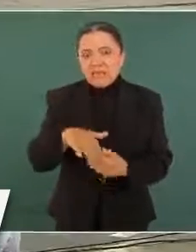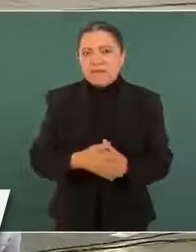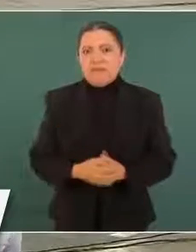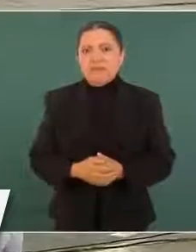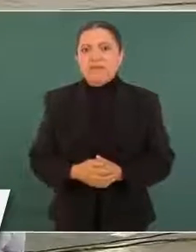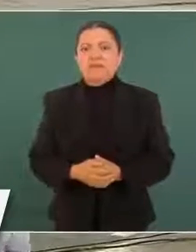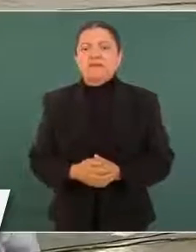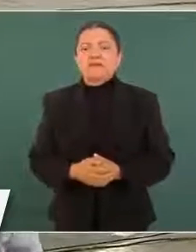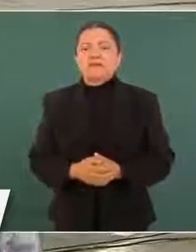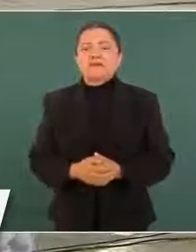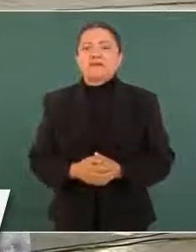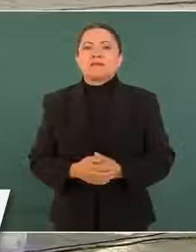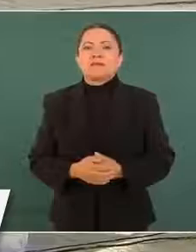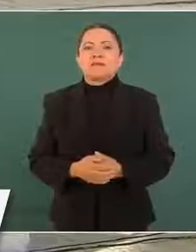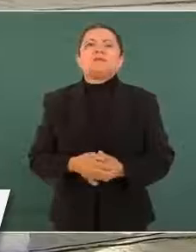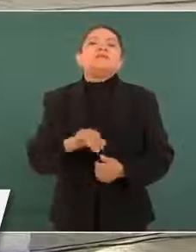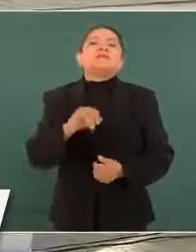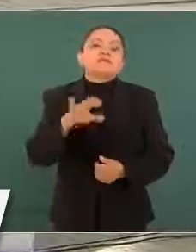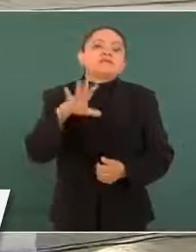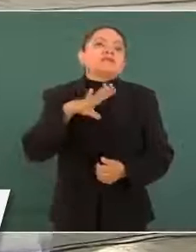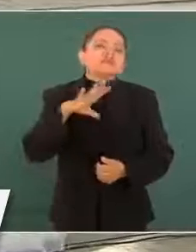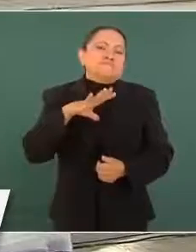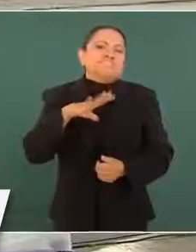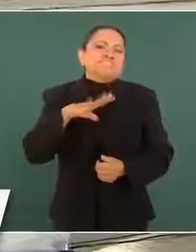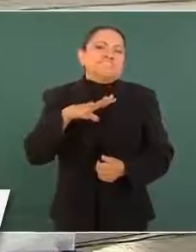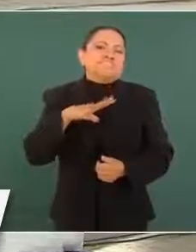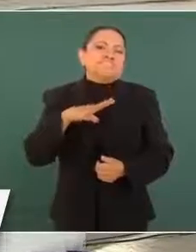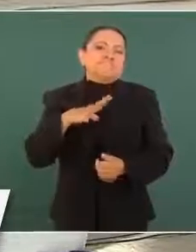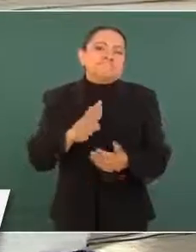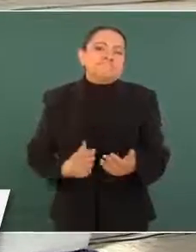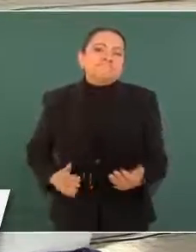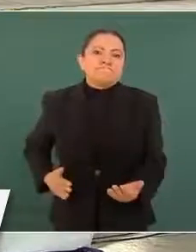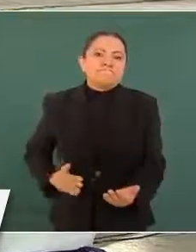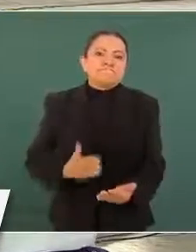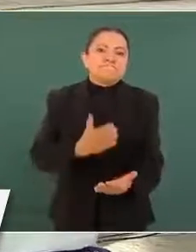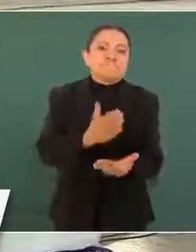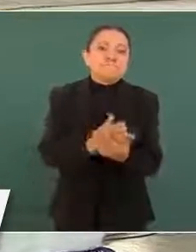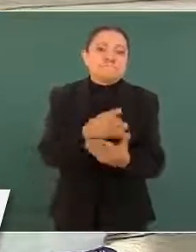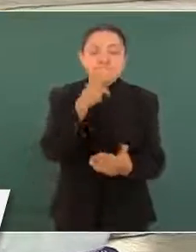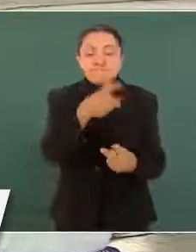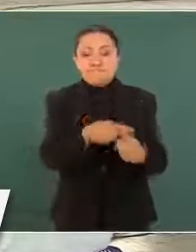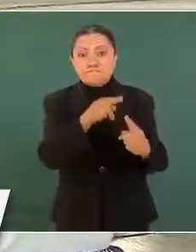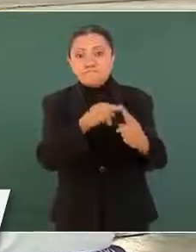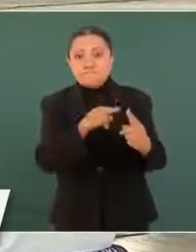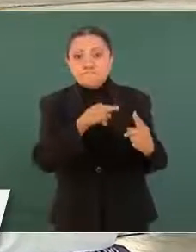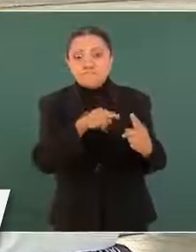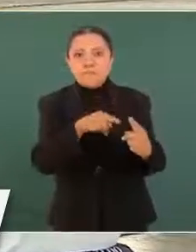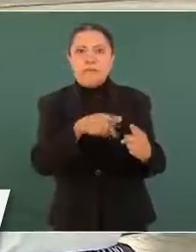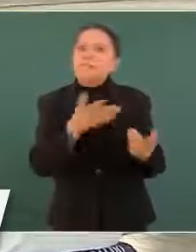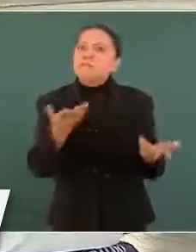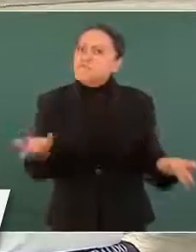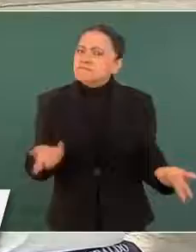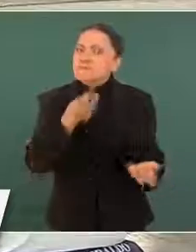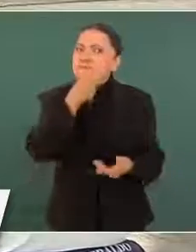había intervenido una organización de Estados Unidos